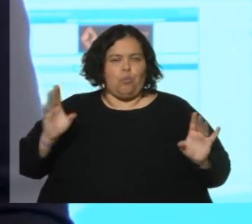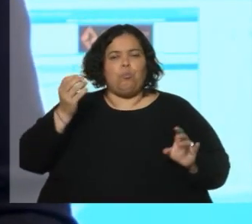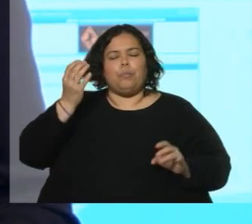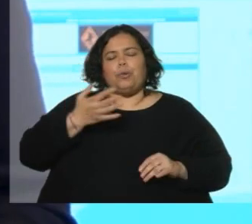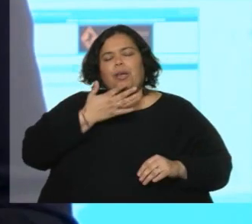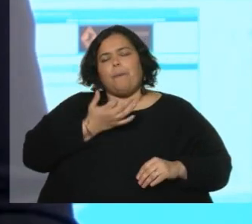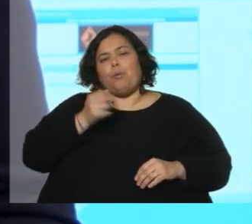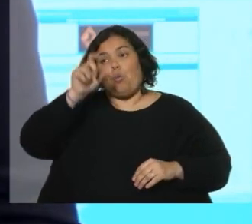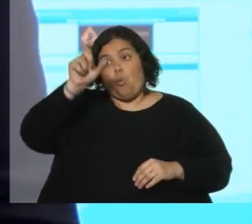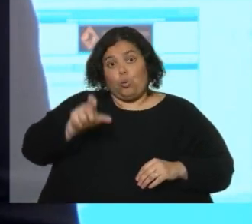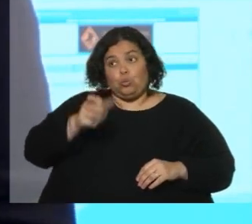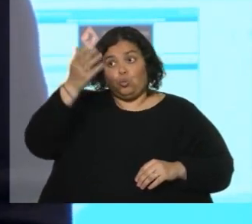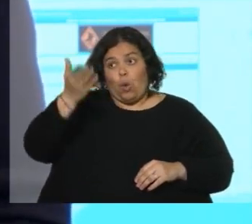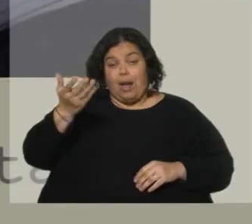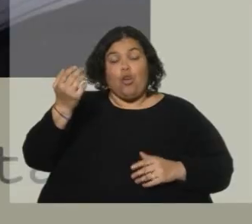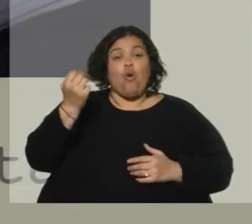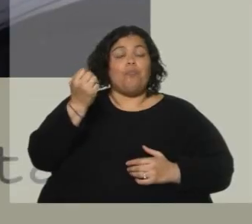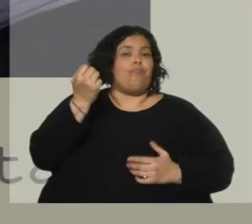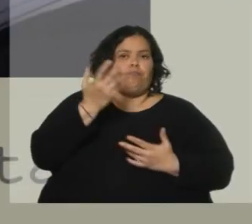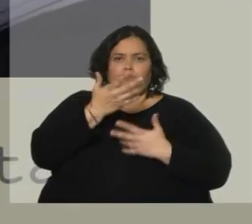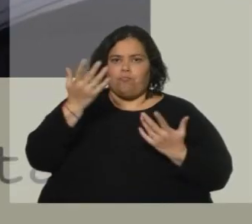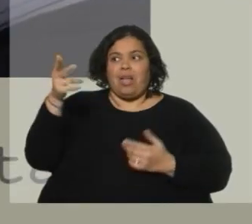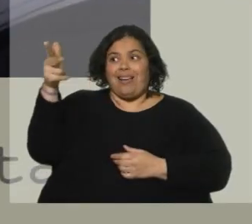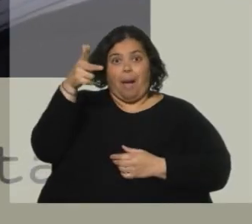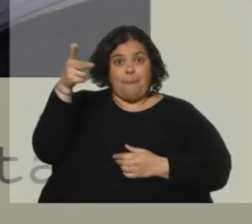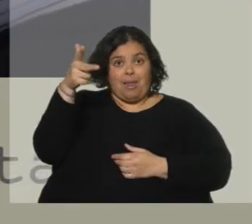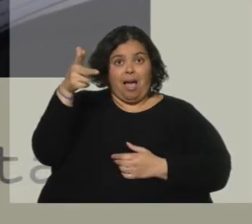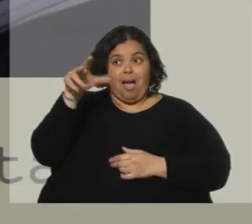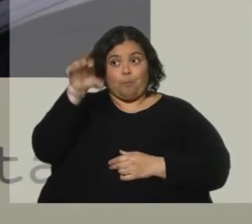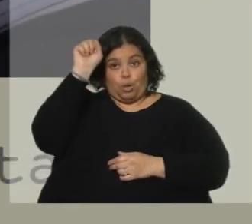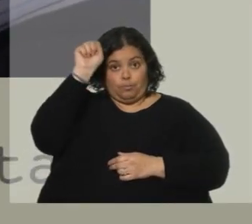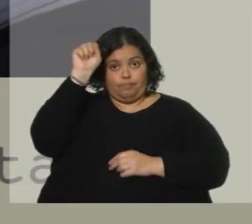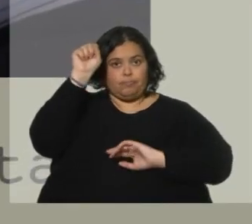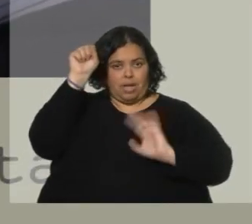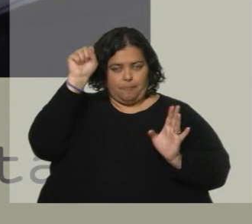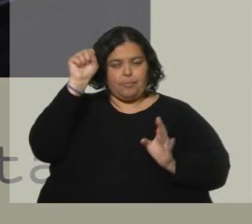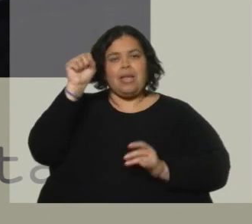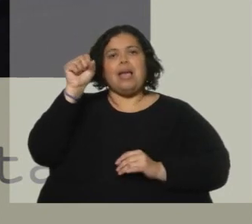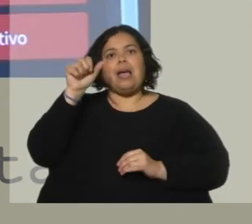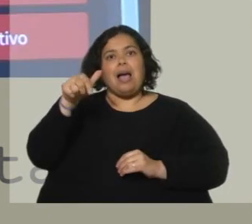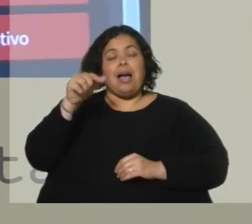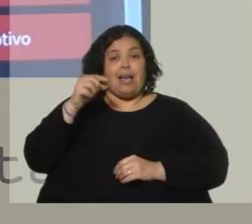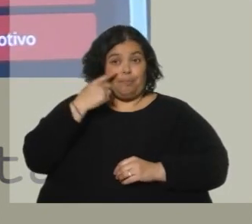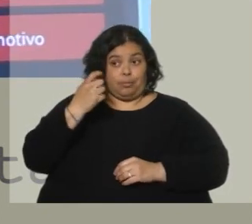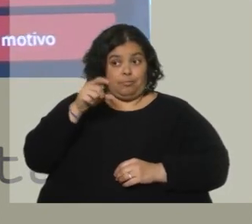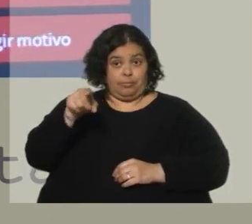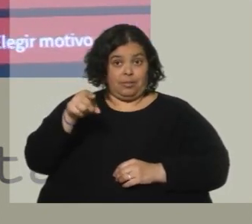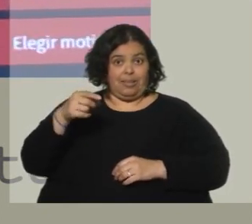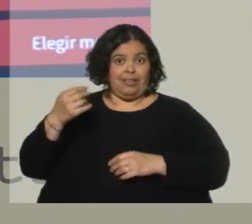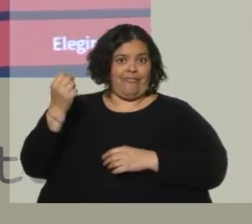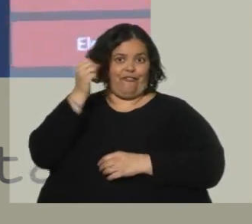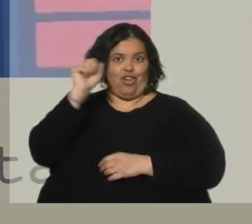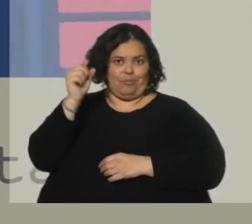un usuario comete una infracción, es captado por la cámara, pero luego de ser captado por la cámara, va a un proceso